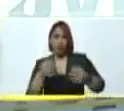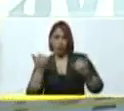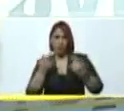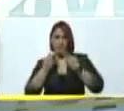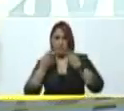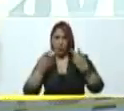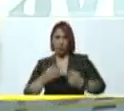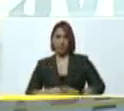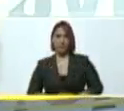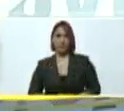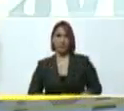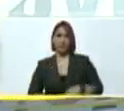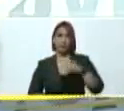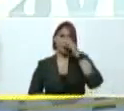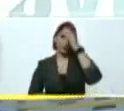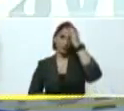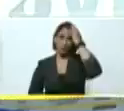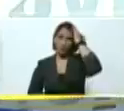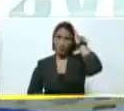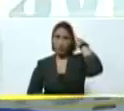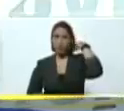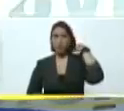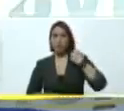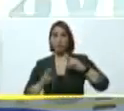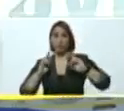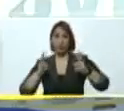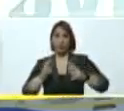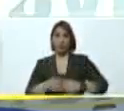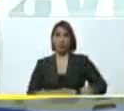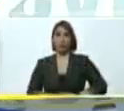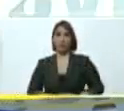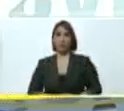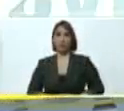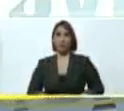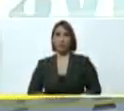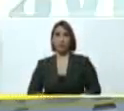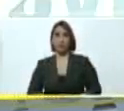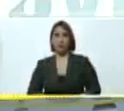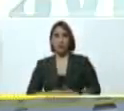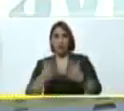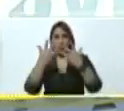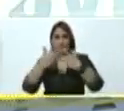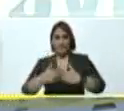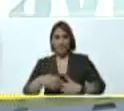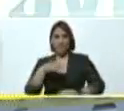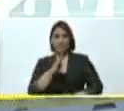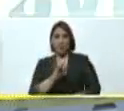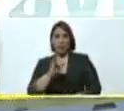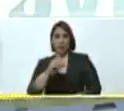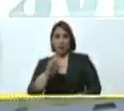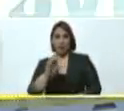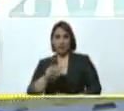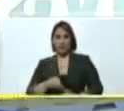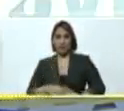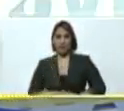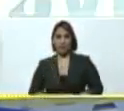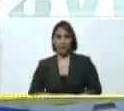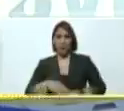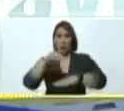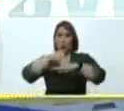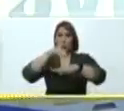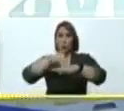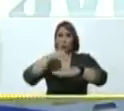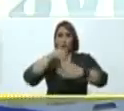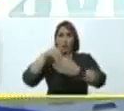dice, el titular, administración Biden, advierte que